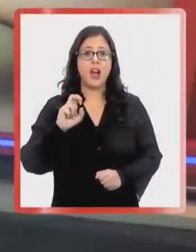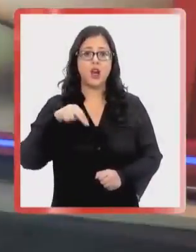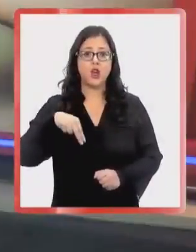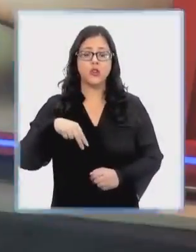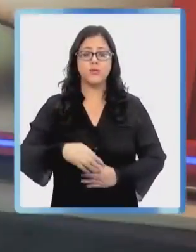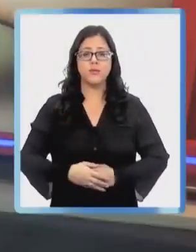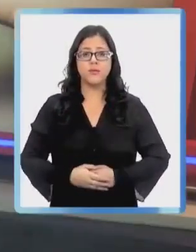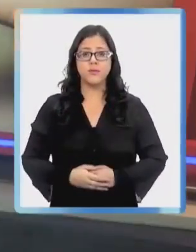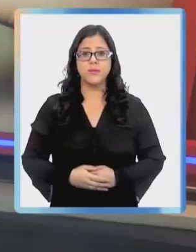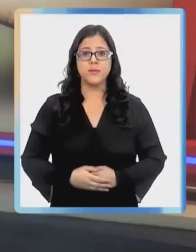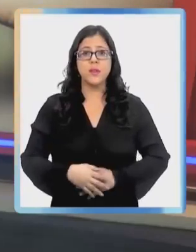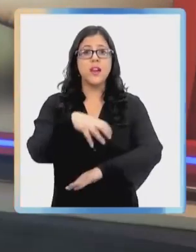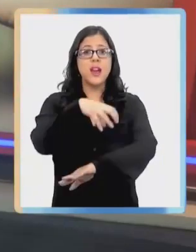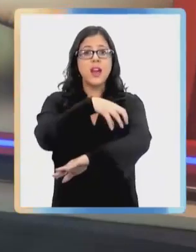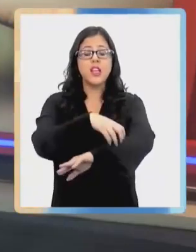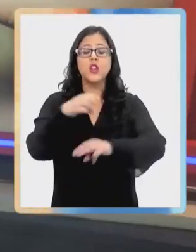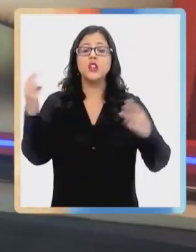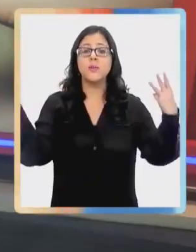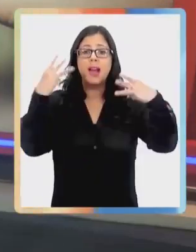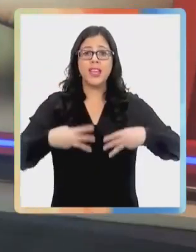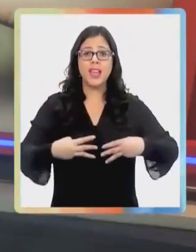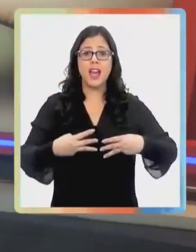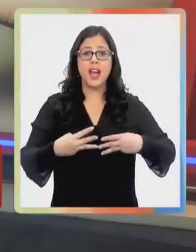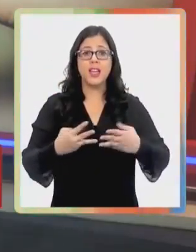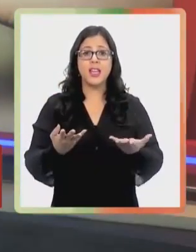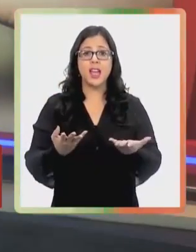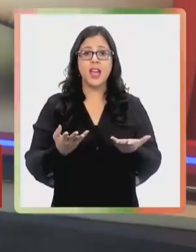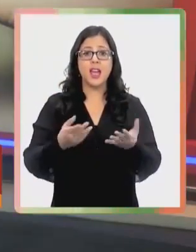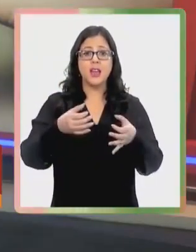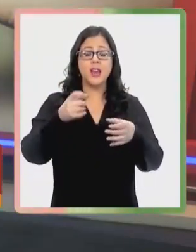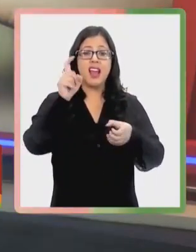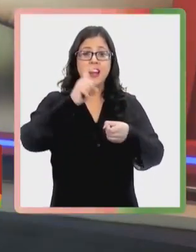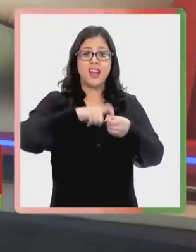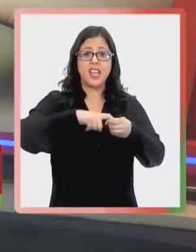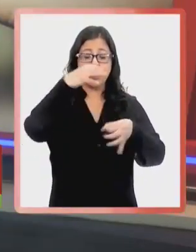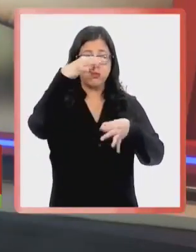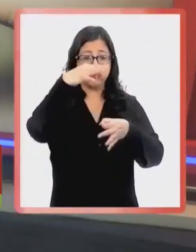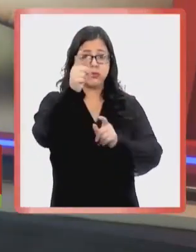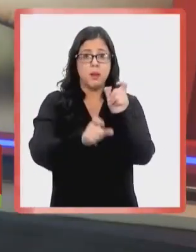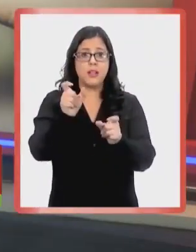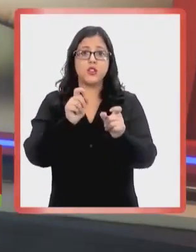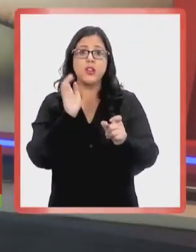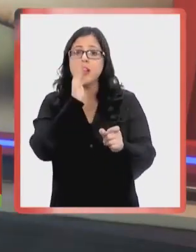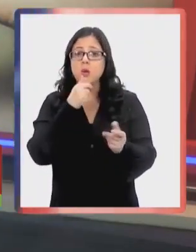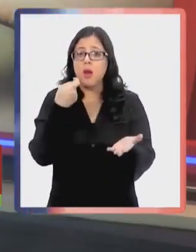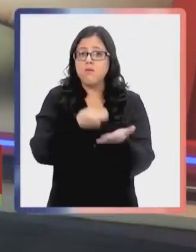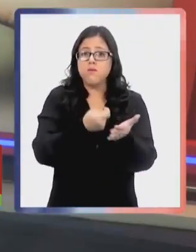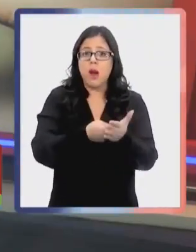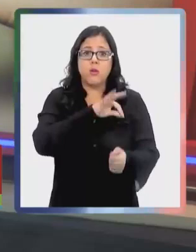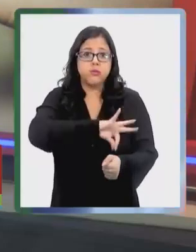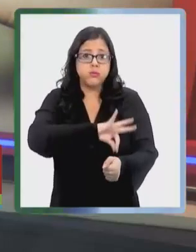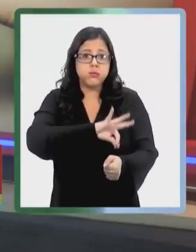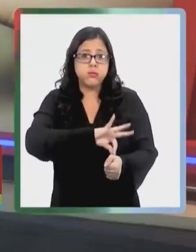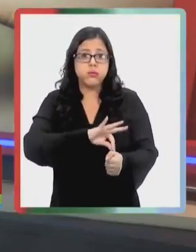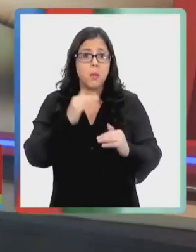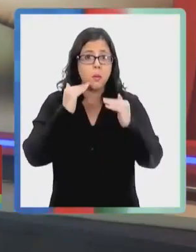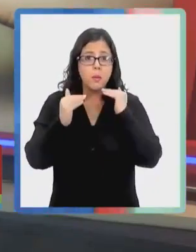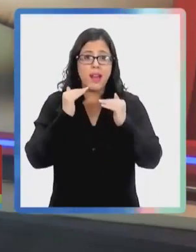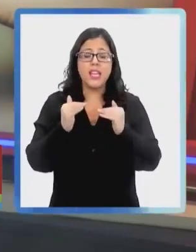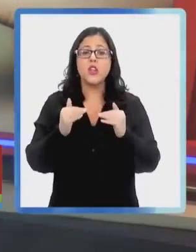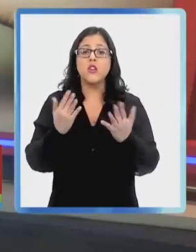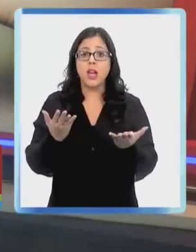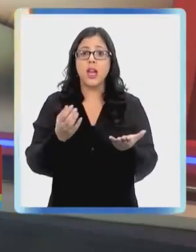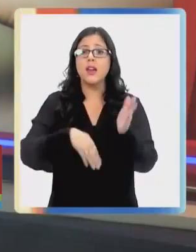En la región de Magallanes, el Registro Nacional de Deudores de Pensiones Alimenticias ya suma más de 3.000 millones de pesos por deudas.